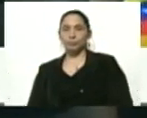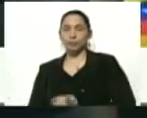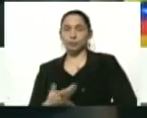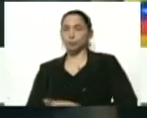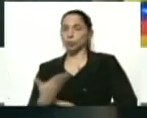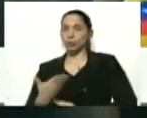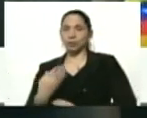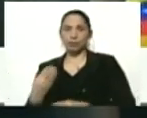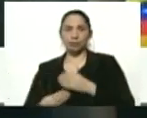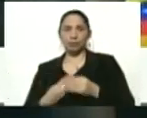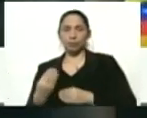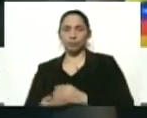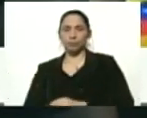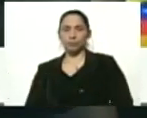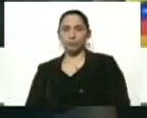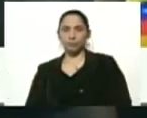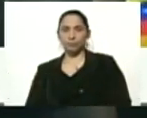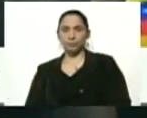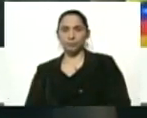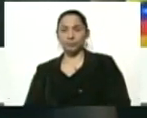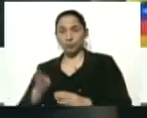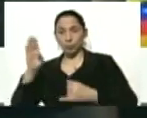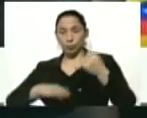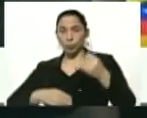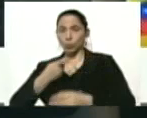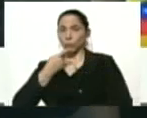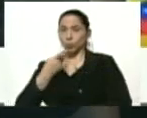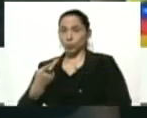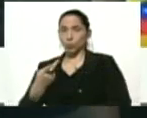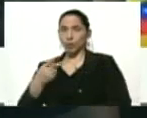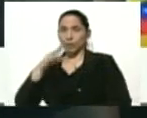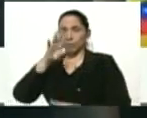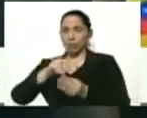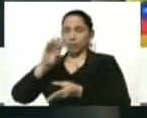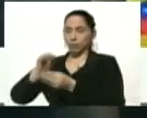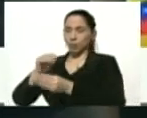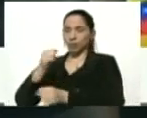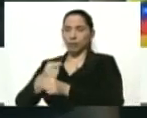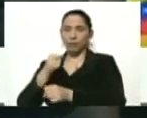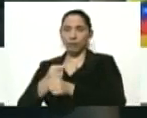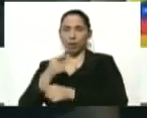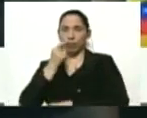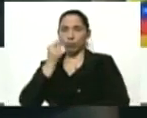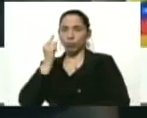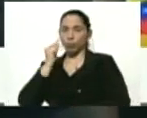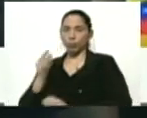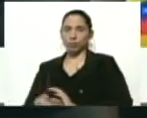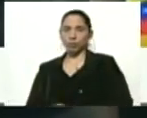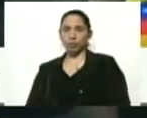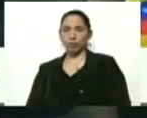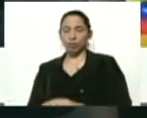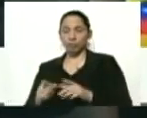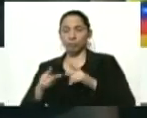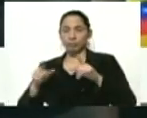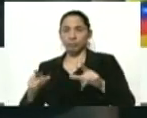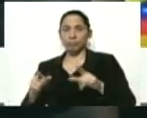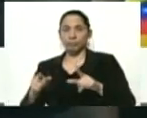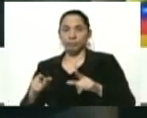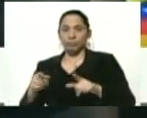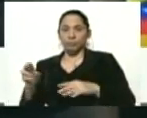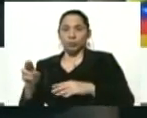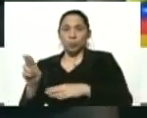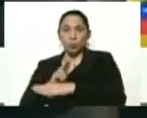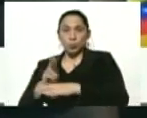importante aplicarlo y el último que voy a mencionar en este resumen es que los trabajadores y trabajadoras de locales que manipulen